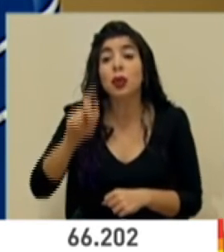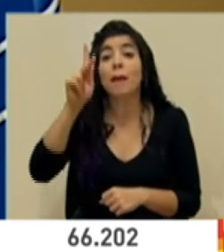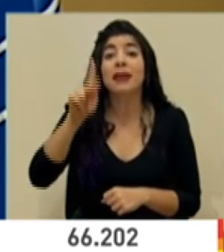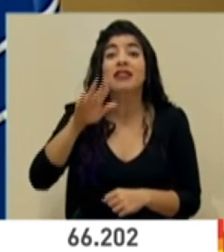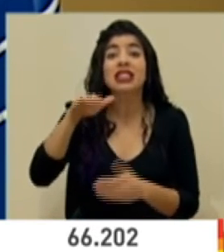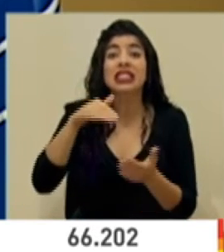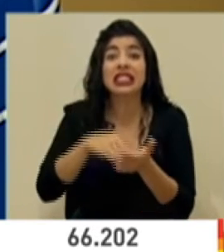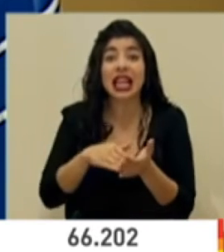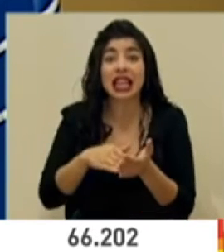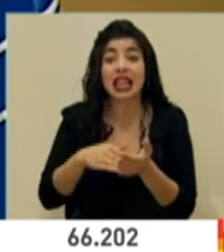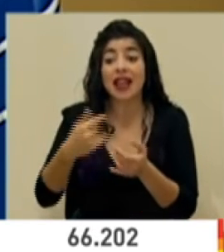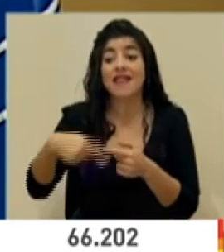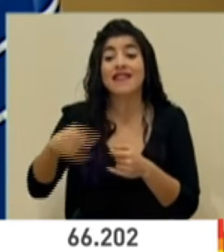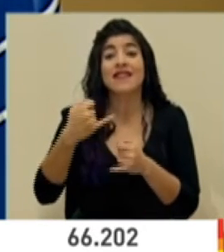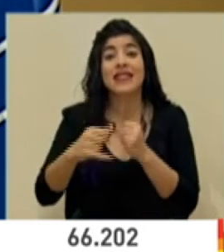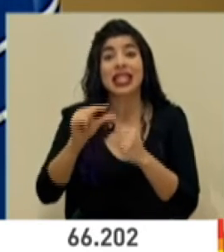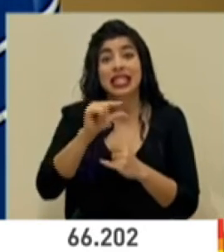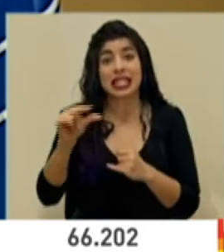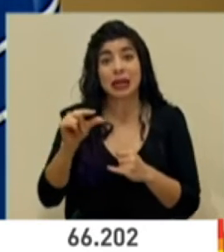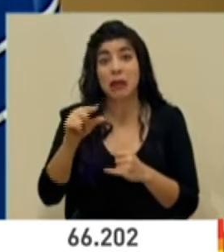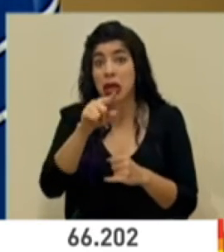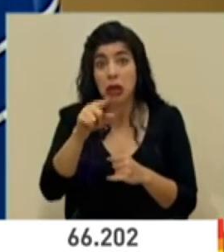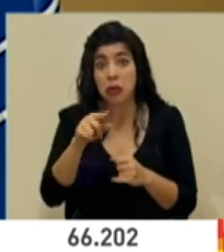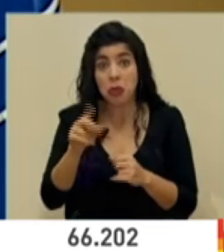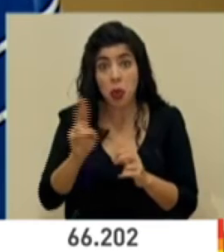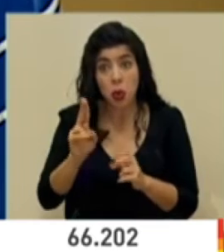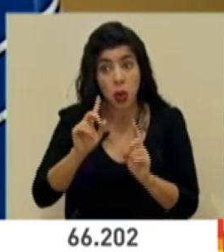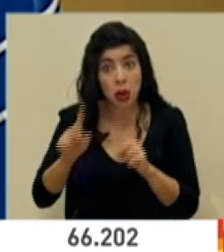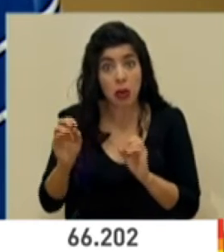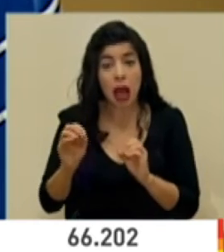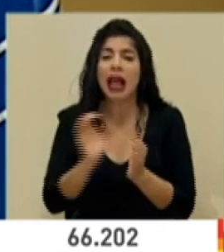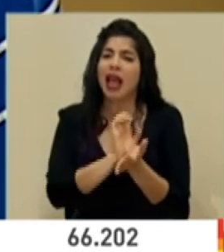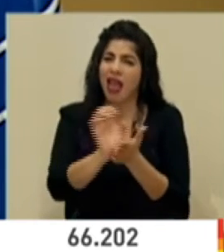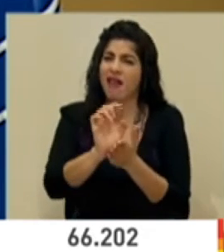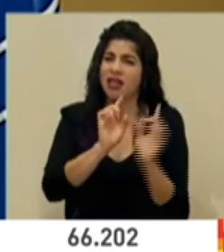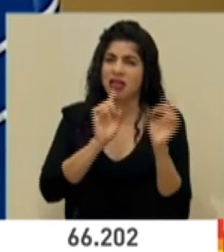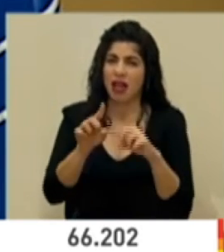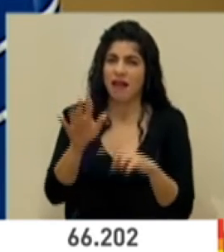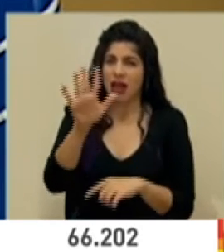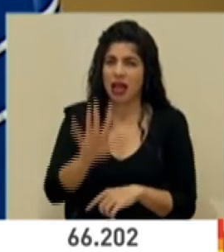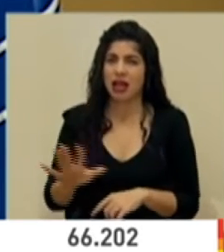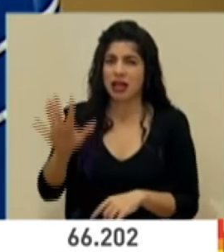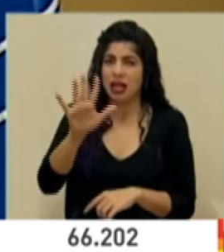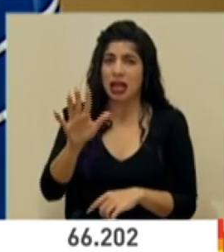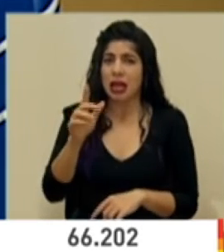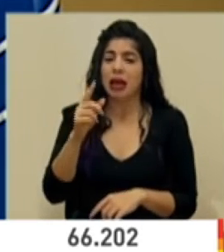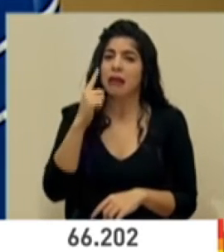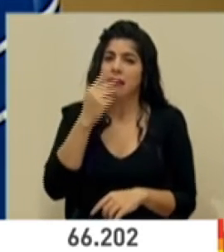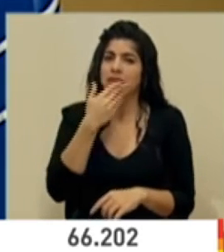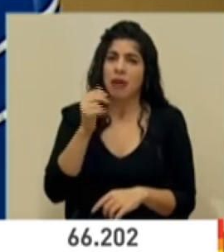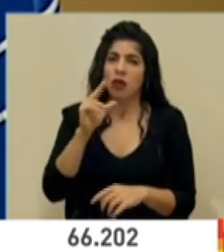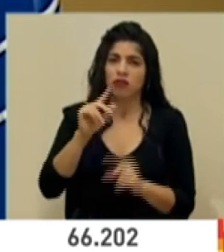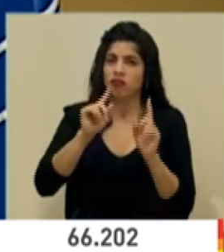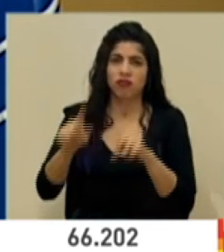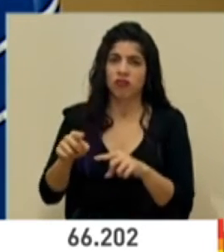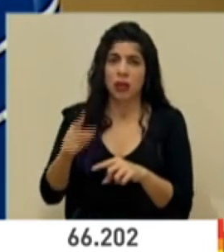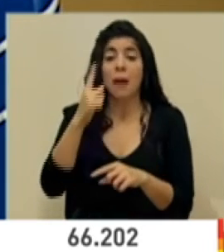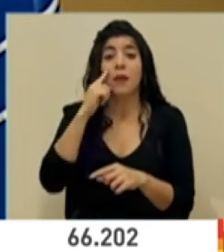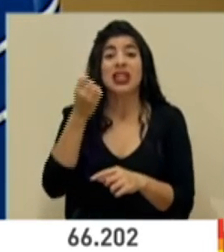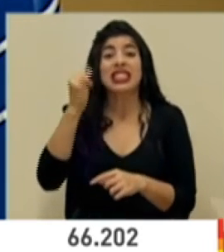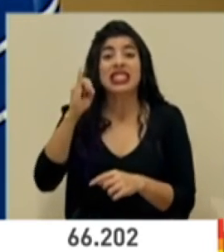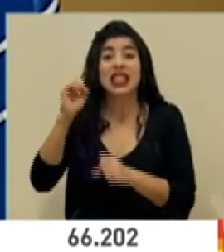Central durante el fin de semana, por favor evitemos hacerlo, esto nos va a permitir que ante